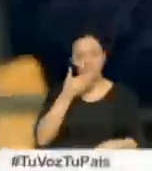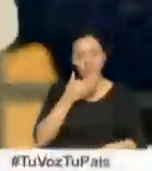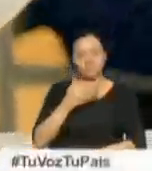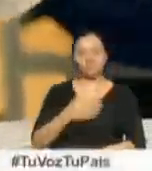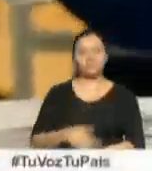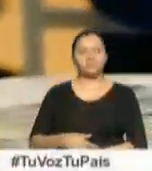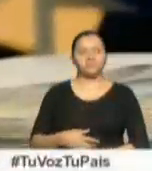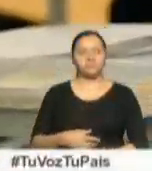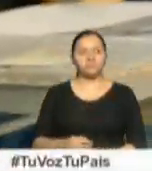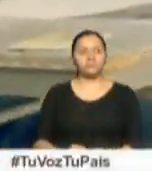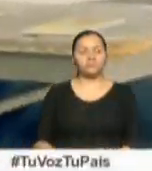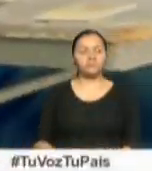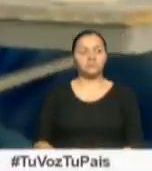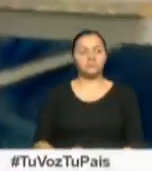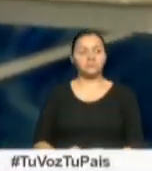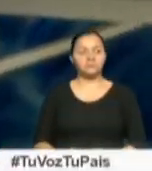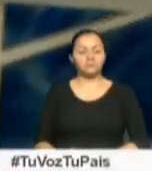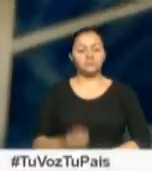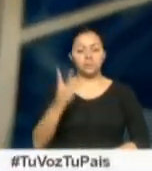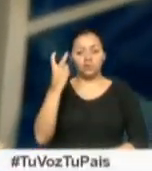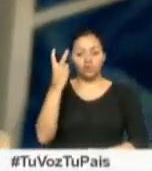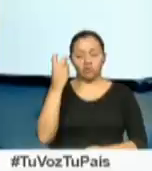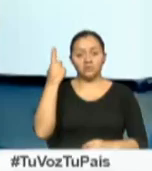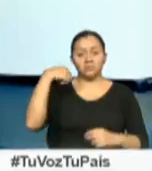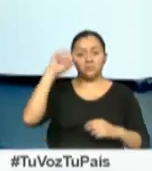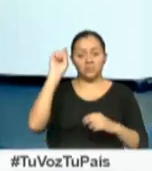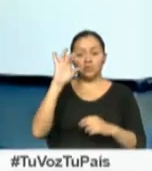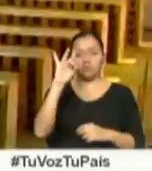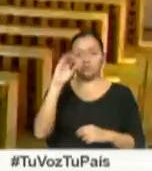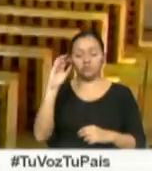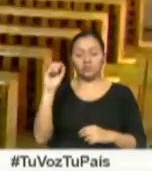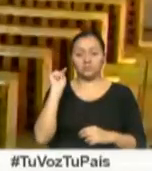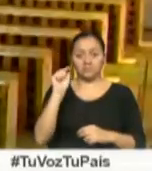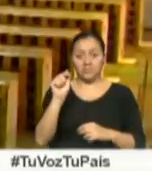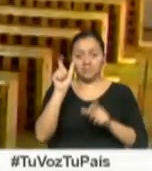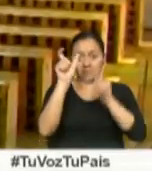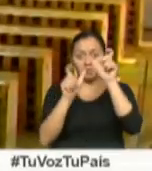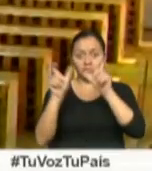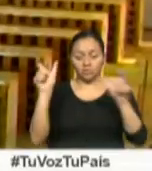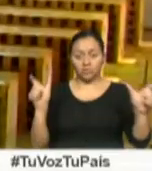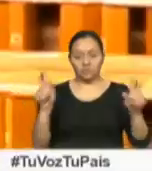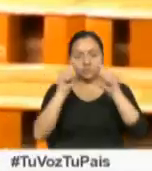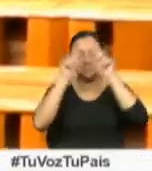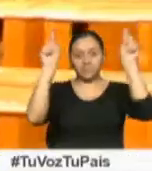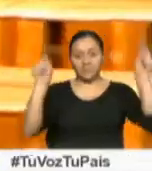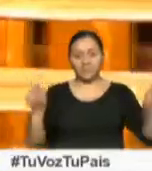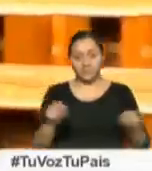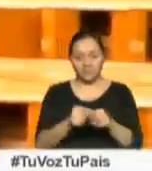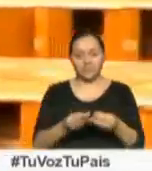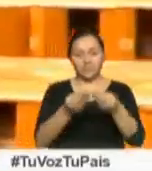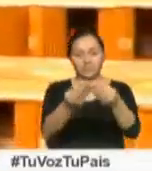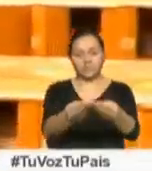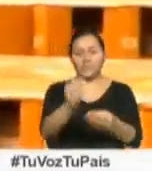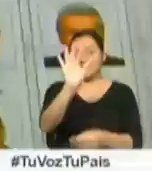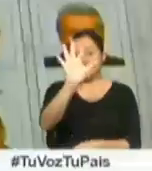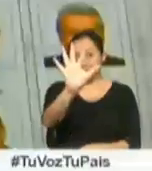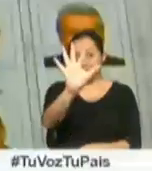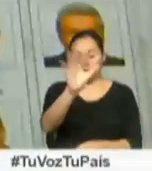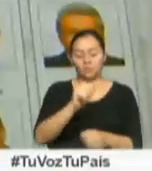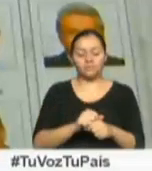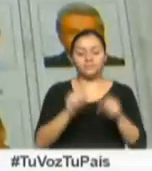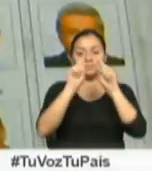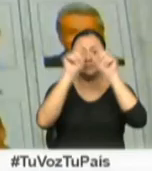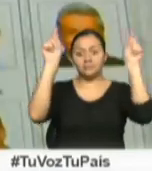Los más de 12.800.000 electores van a recibir cinco papeletas. La papeleta de